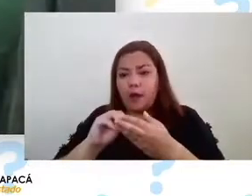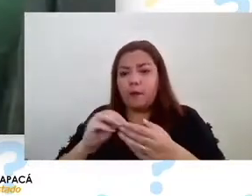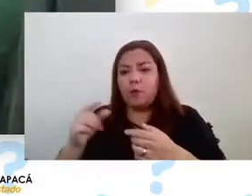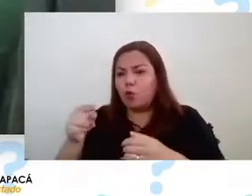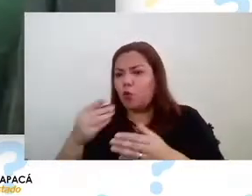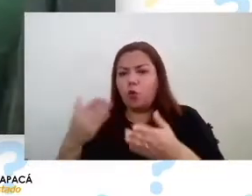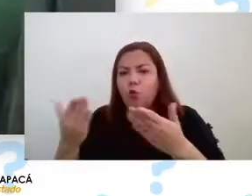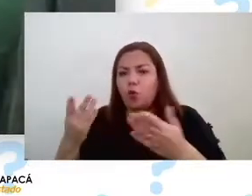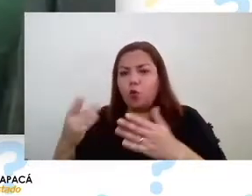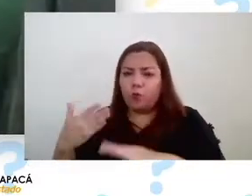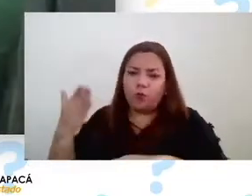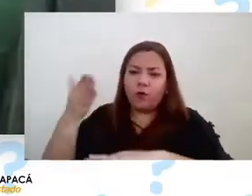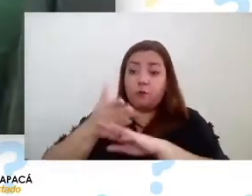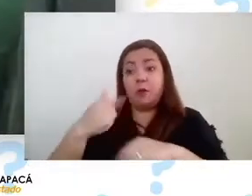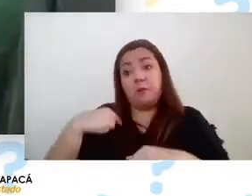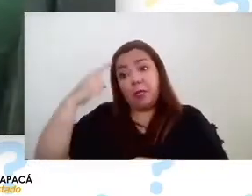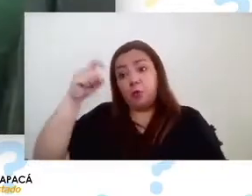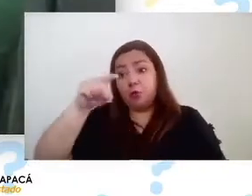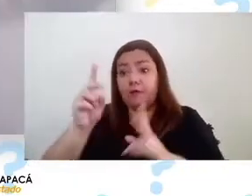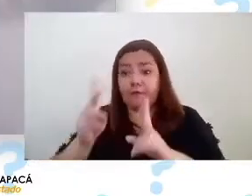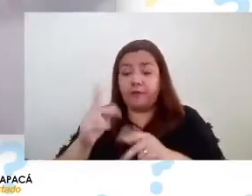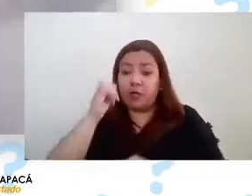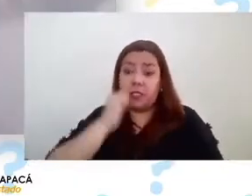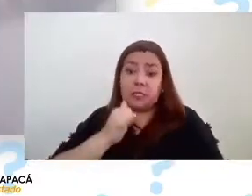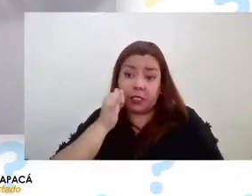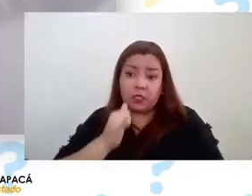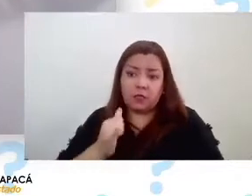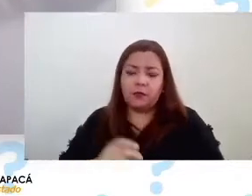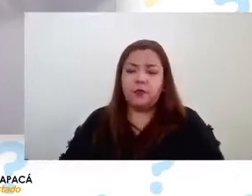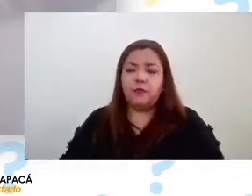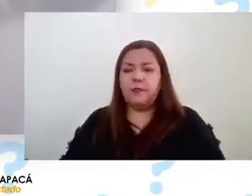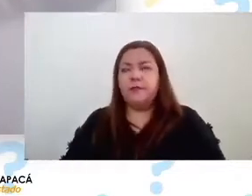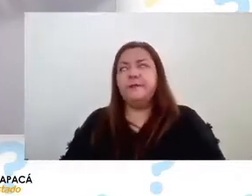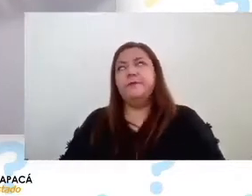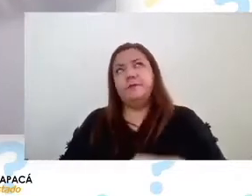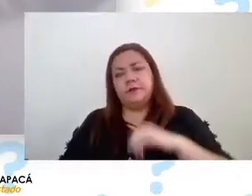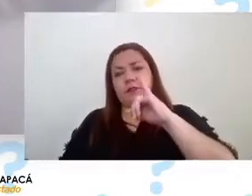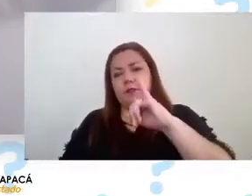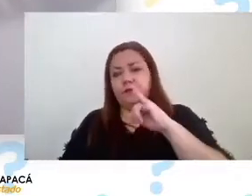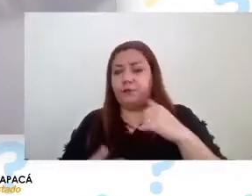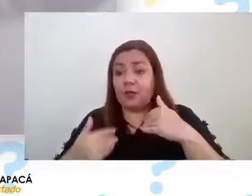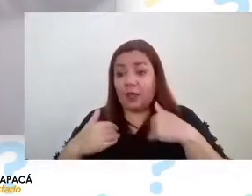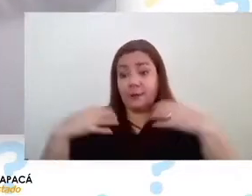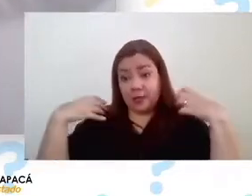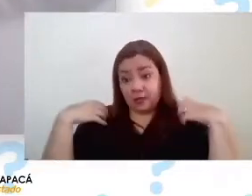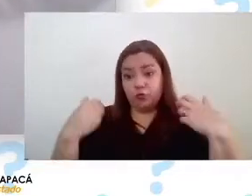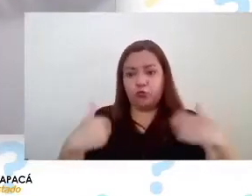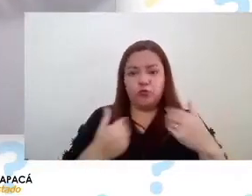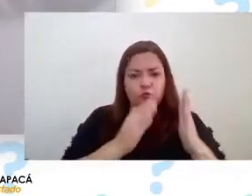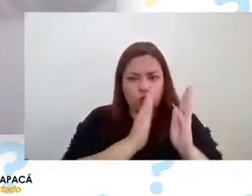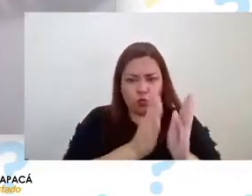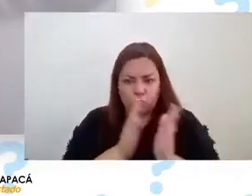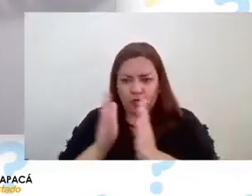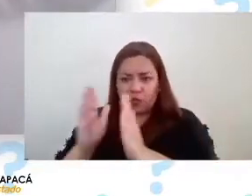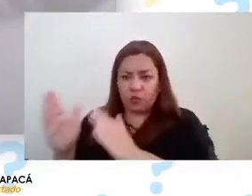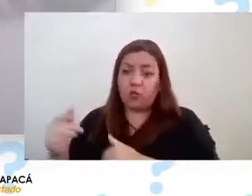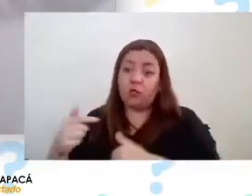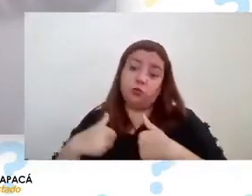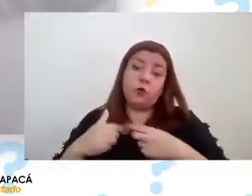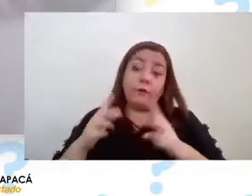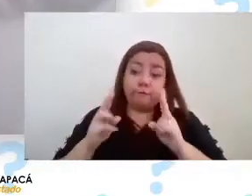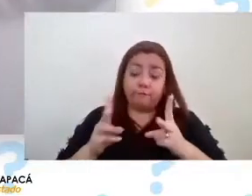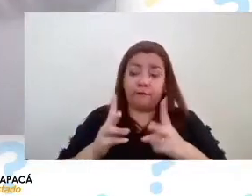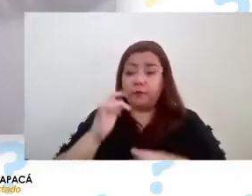que ustedes viven en Iquique claro bueno en mi caso como yo soy la coordinadora de la estación vivo en Iquique